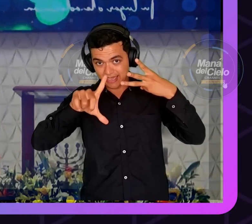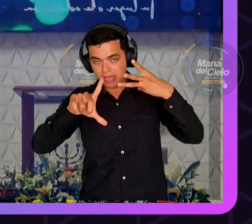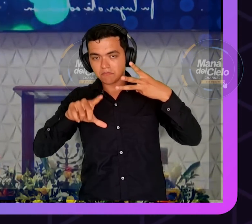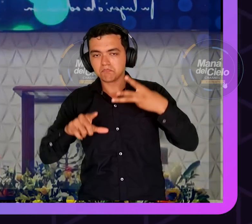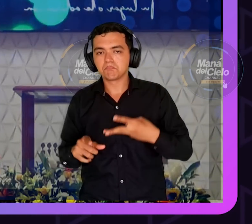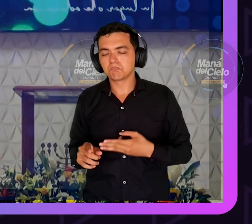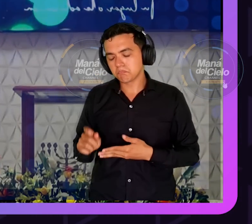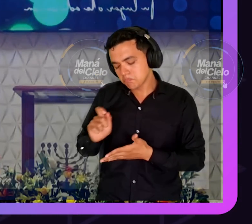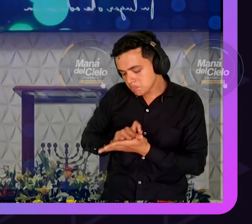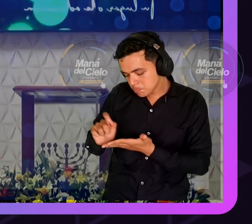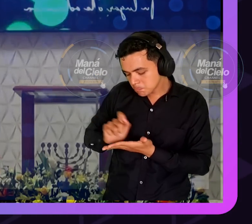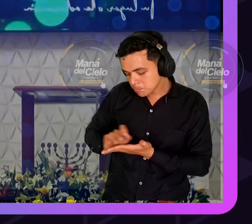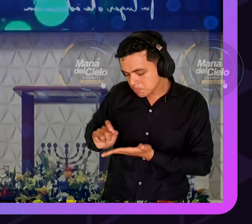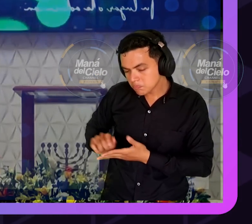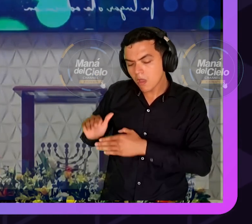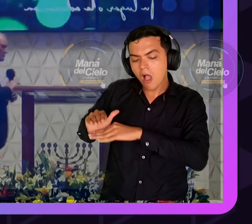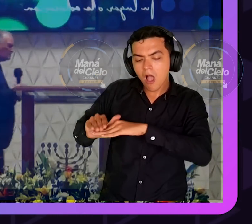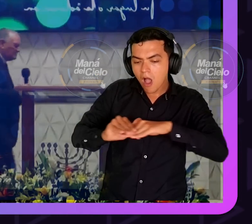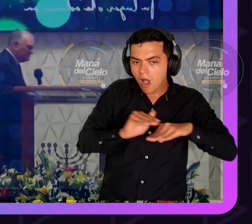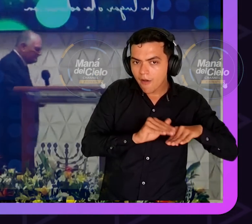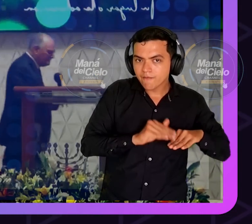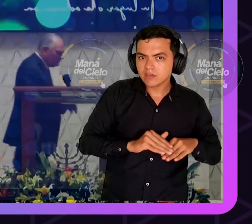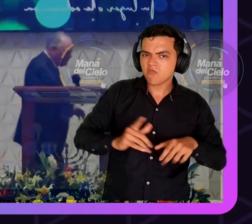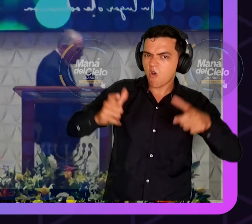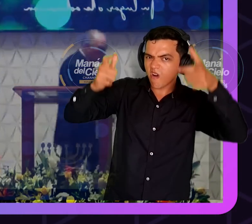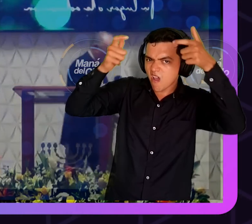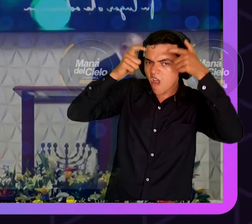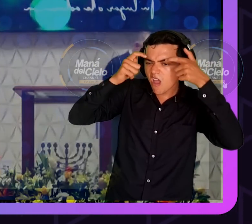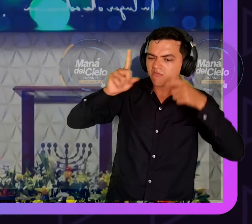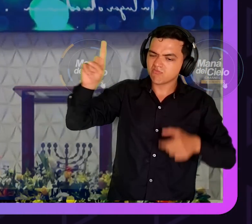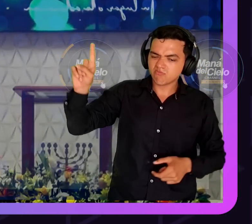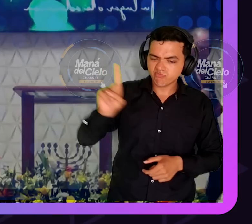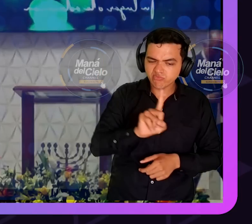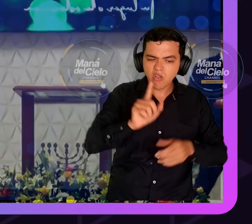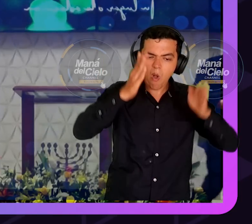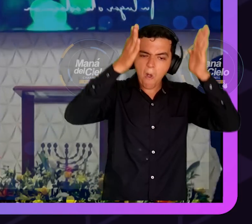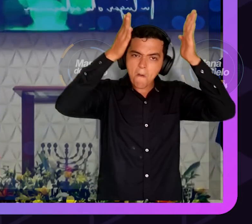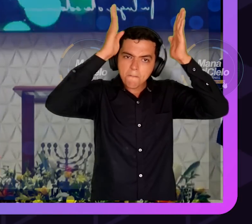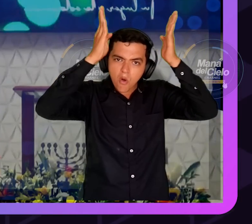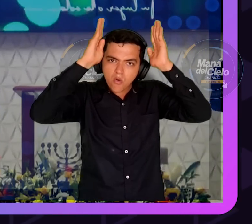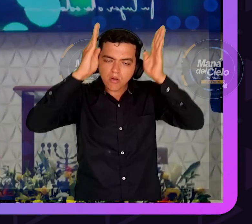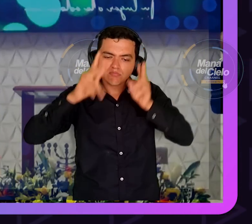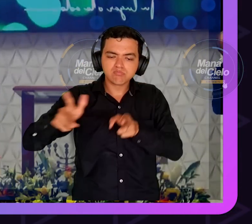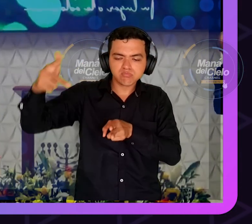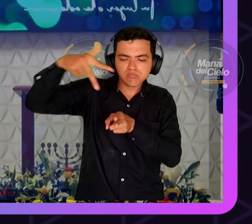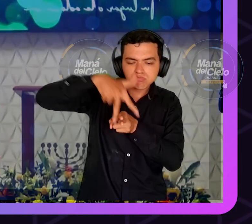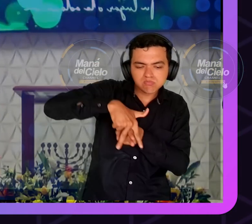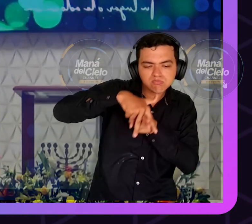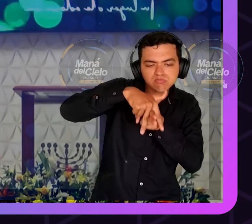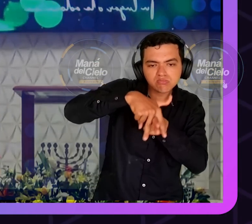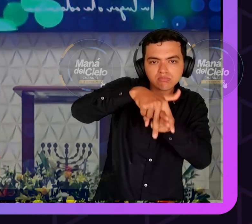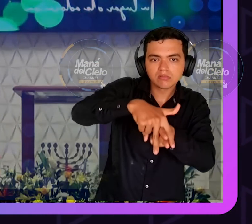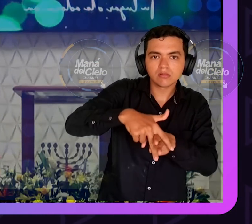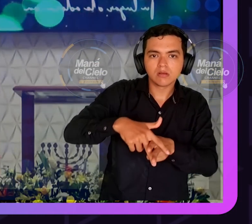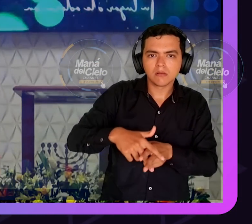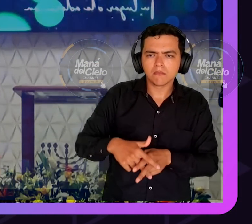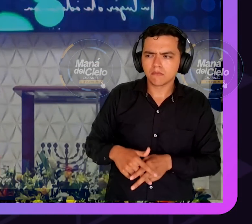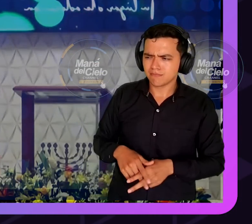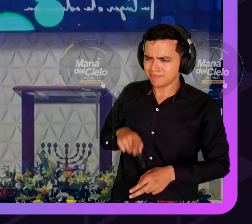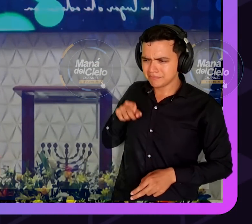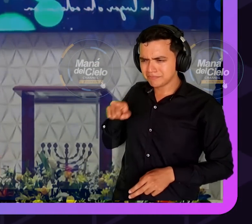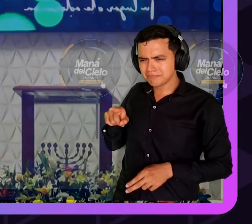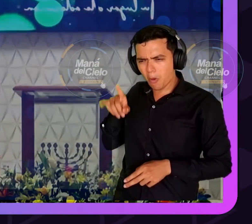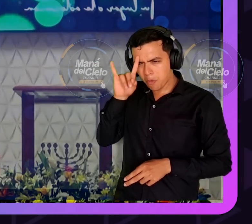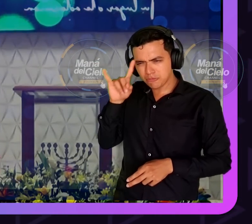hacer una demostración verdadera aceptémosle eso. Pero entonces él dice yo le digo mira yo nací en